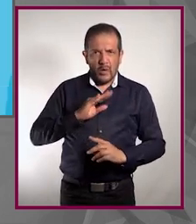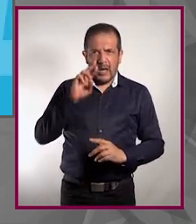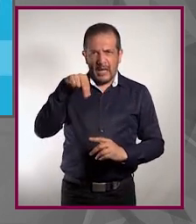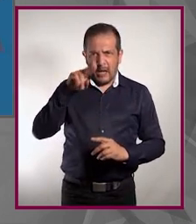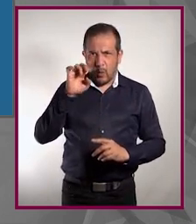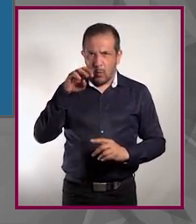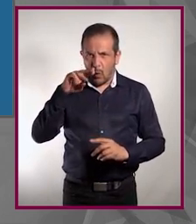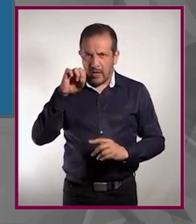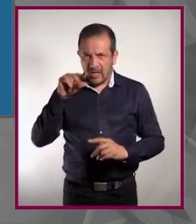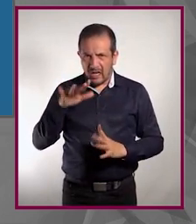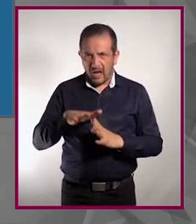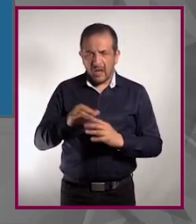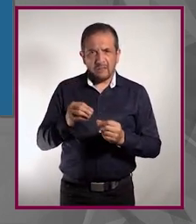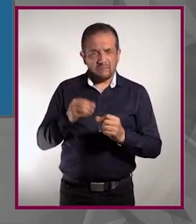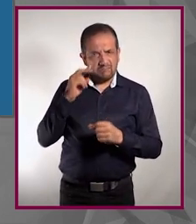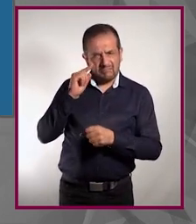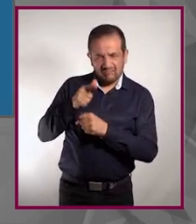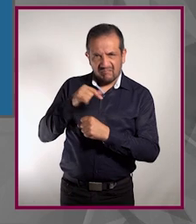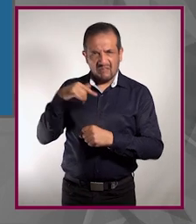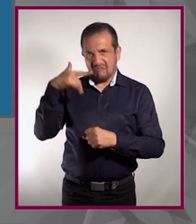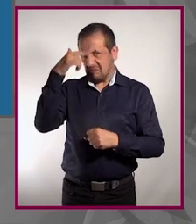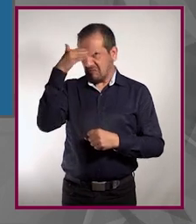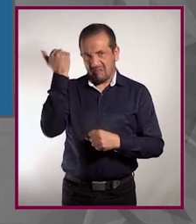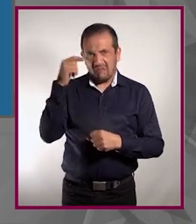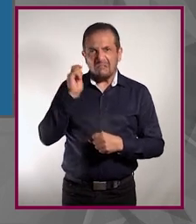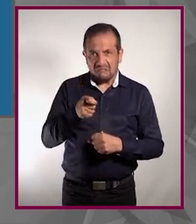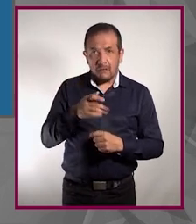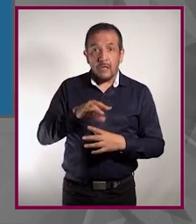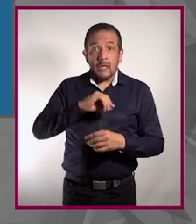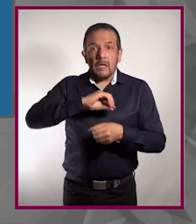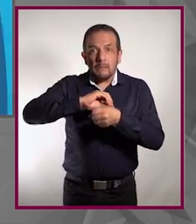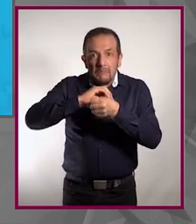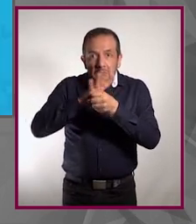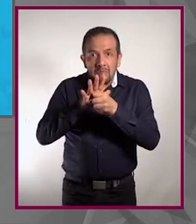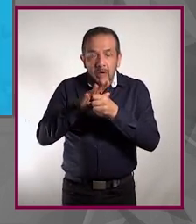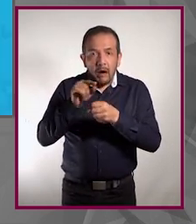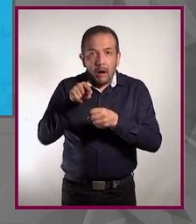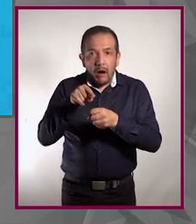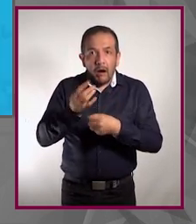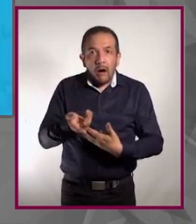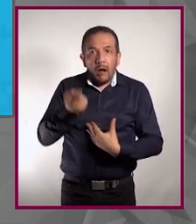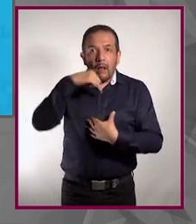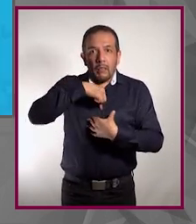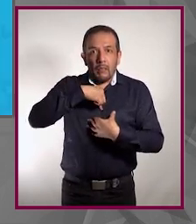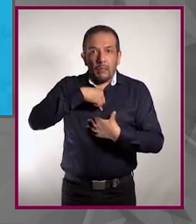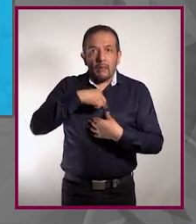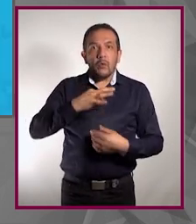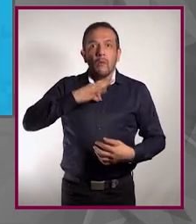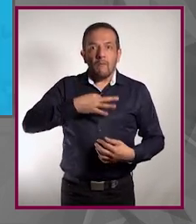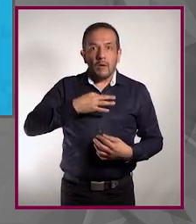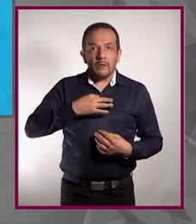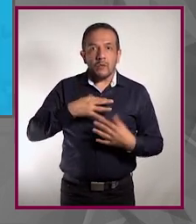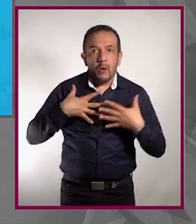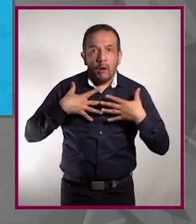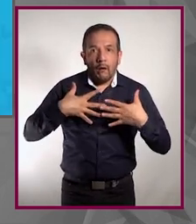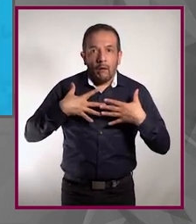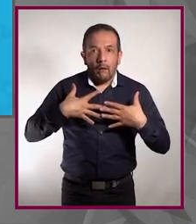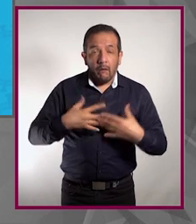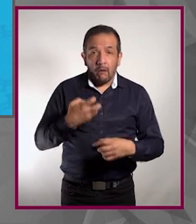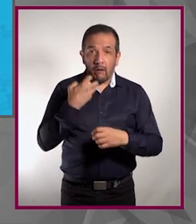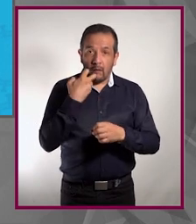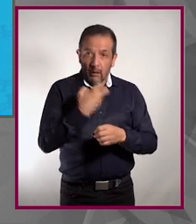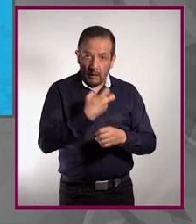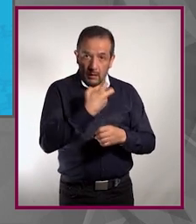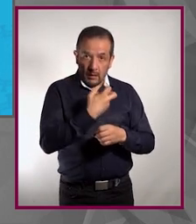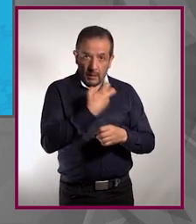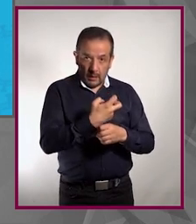desconocido. La causa fue un nuevo virus de la familia de los coronavirus que suelen generar infecciones respiratorias. La enfermedad que